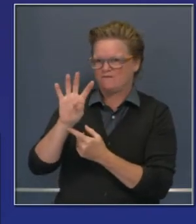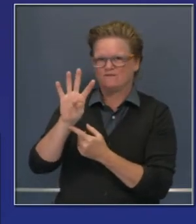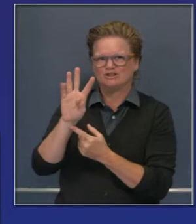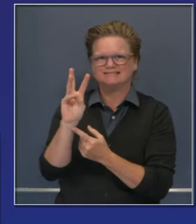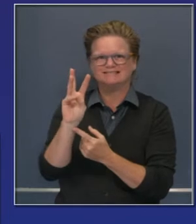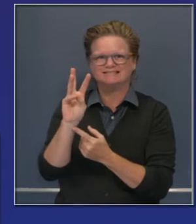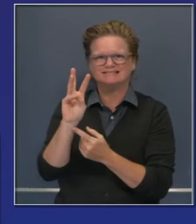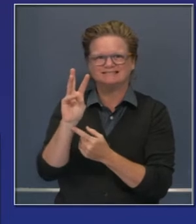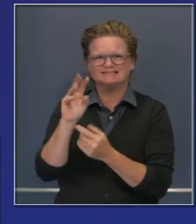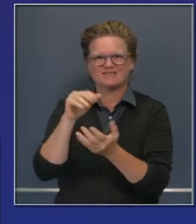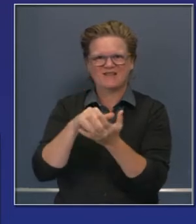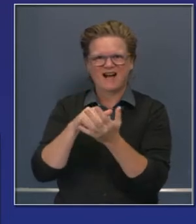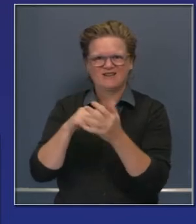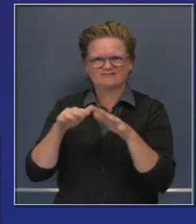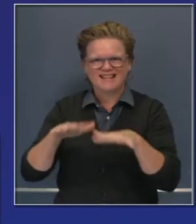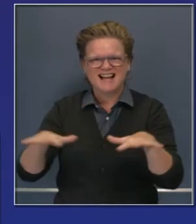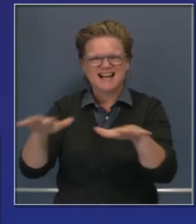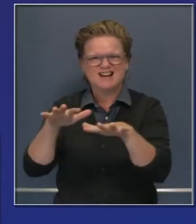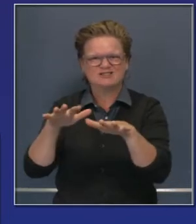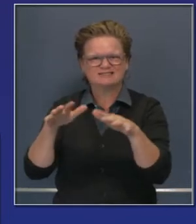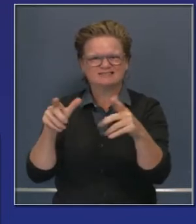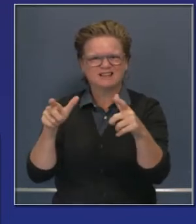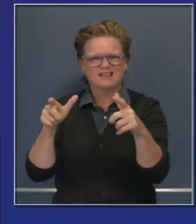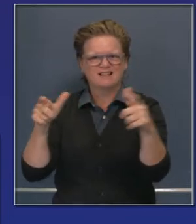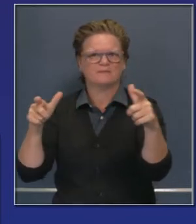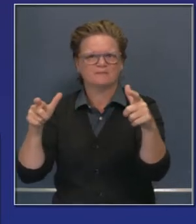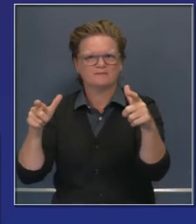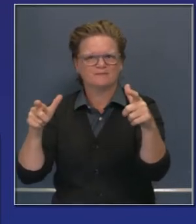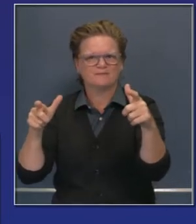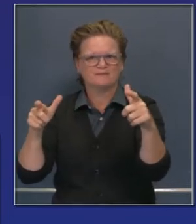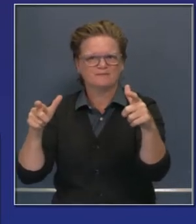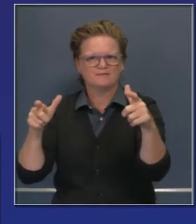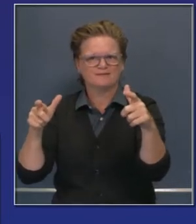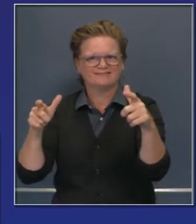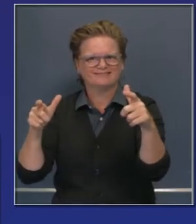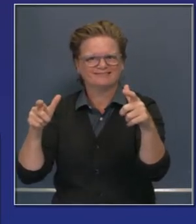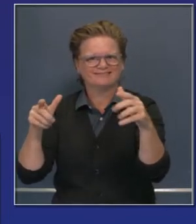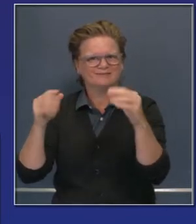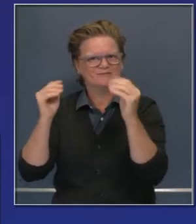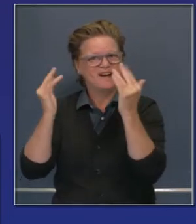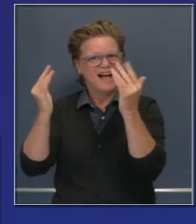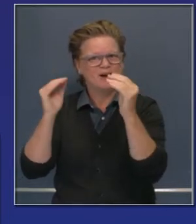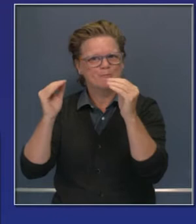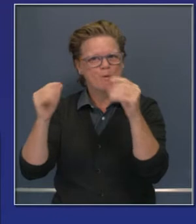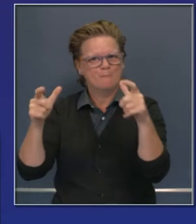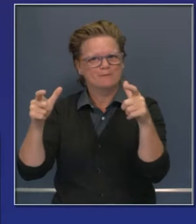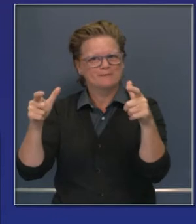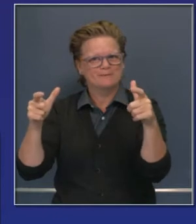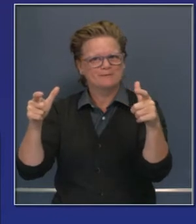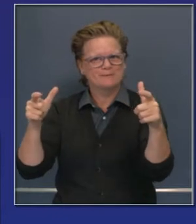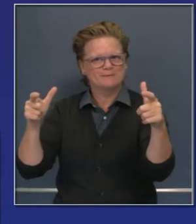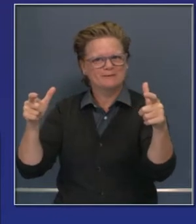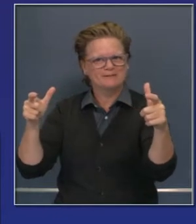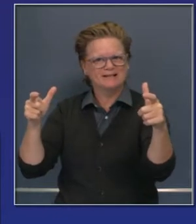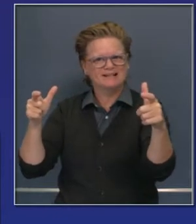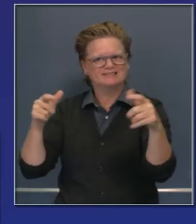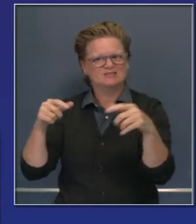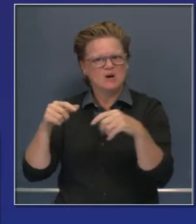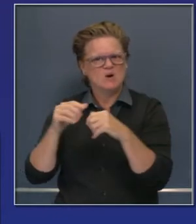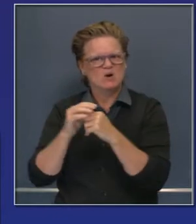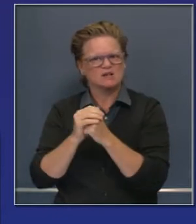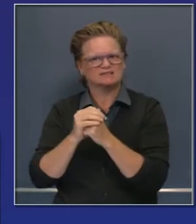y ven que ha ascendido un poco el número de acres. Un poco una mejora leve